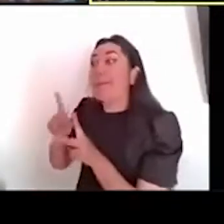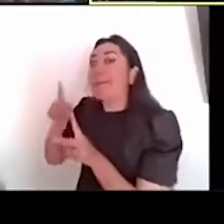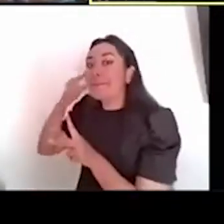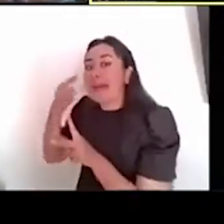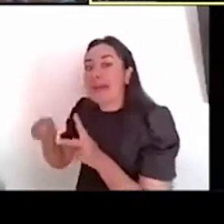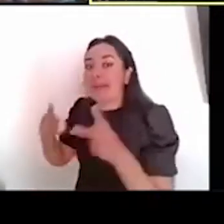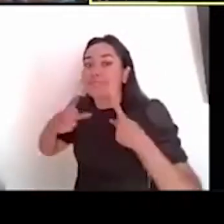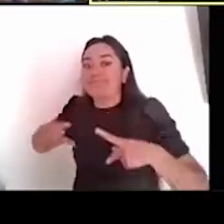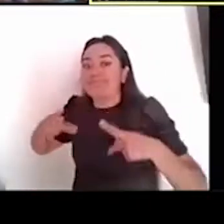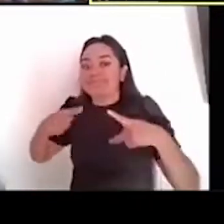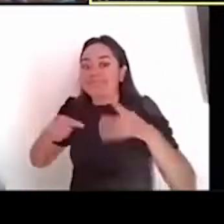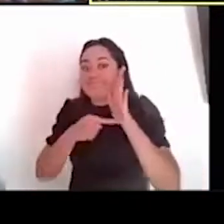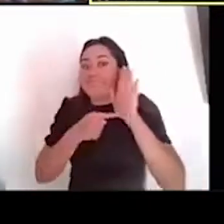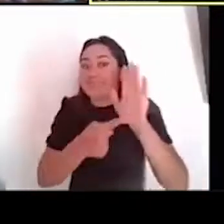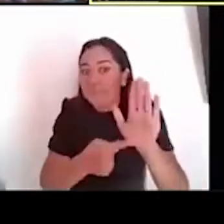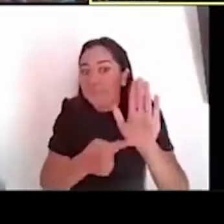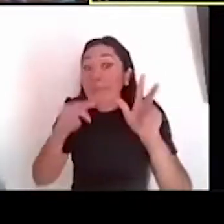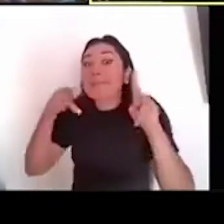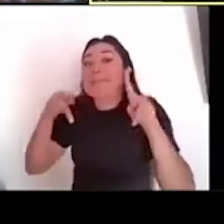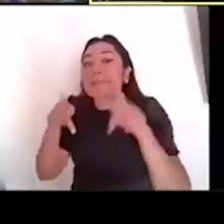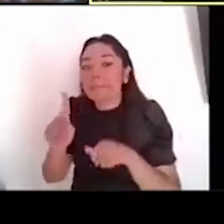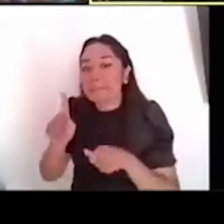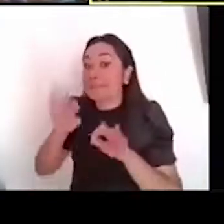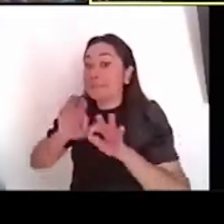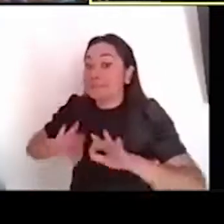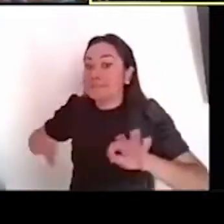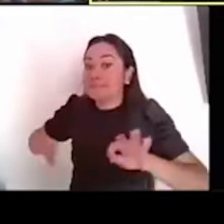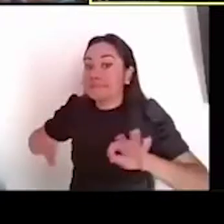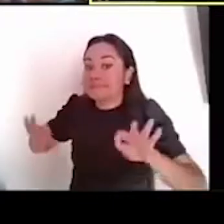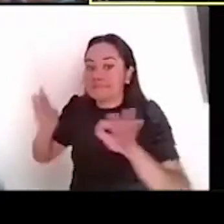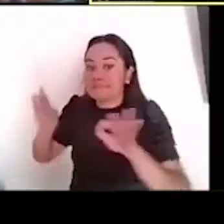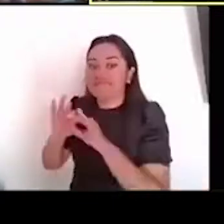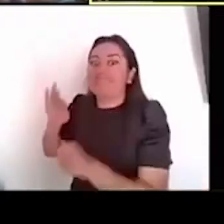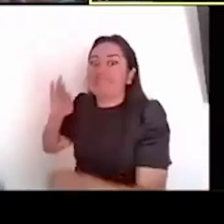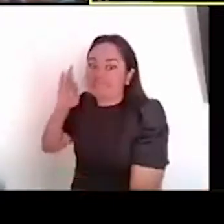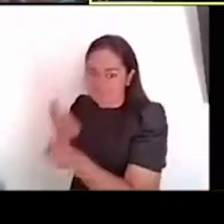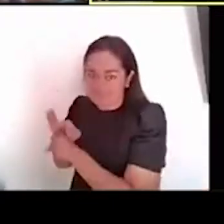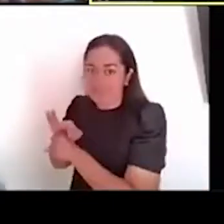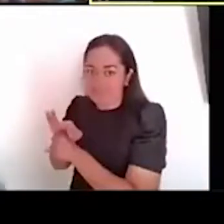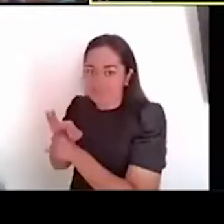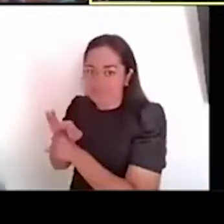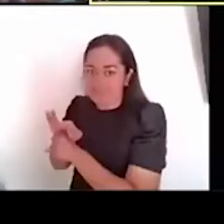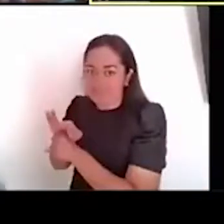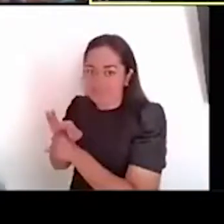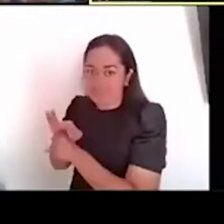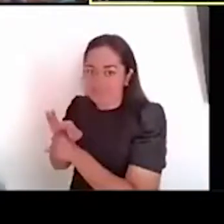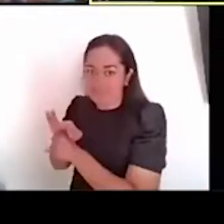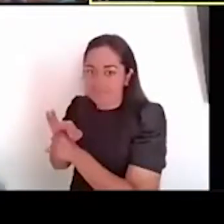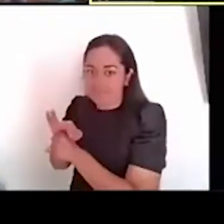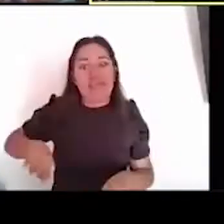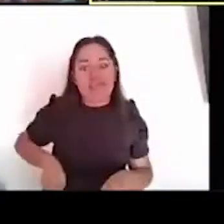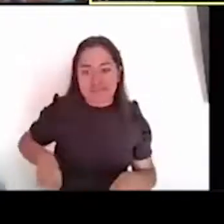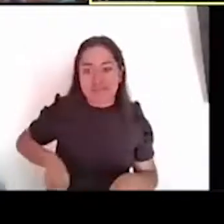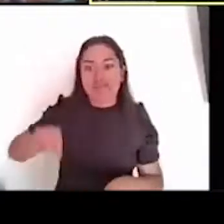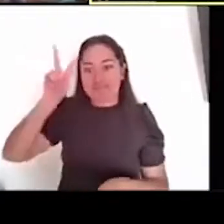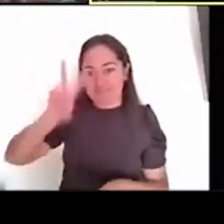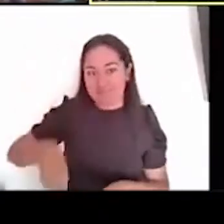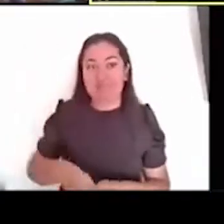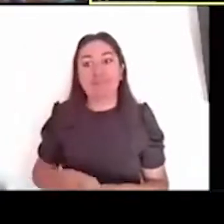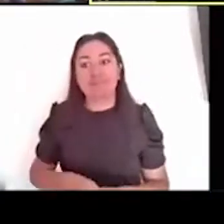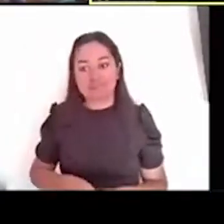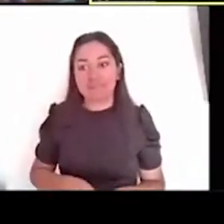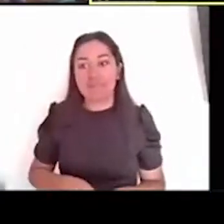eso es, es lo que nosotros pretendemos, pero es sumamente interesante, y, pues, este, vale la pena,